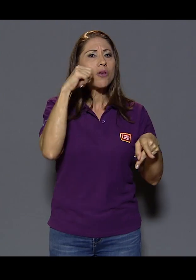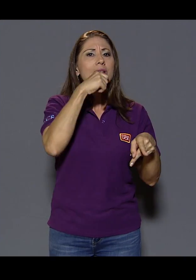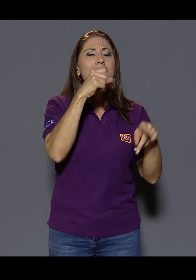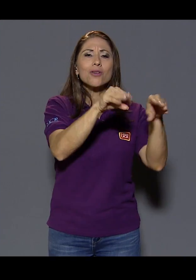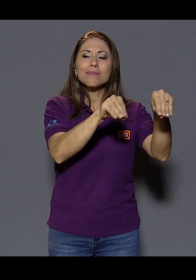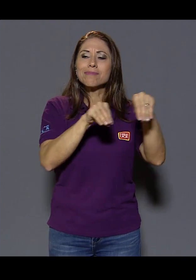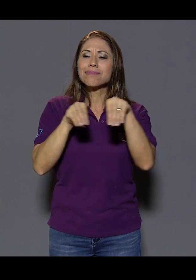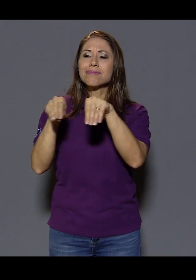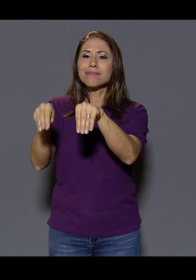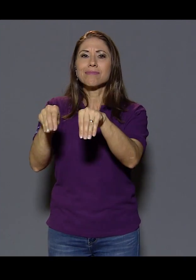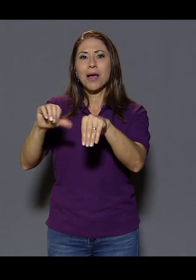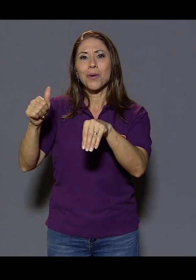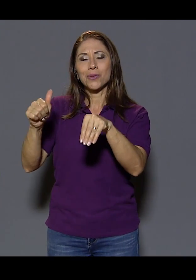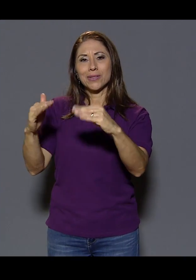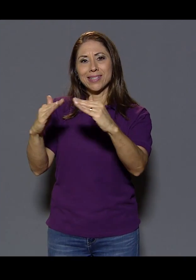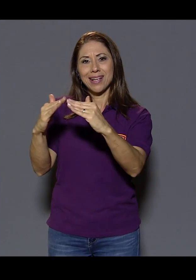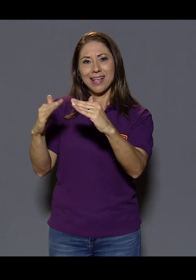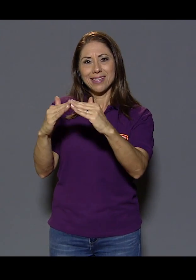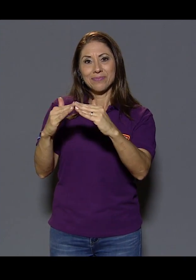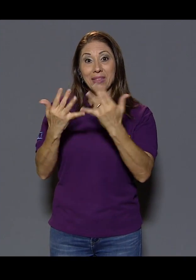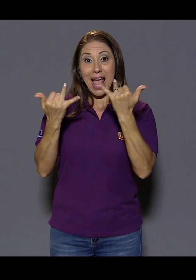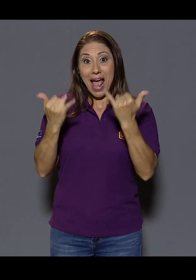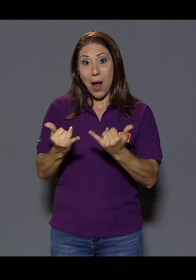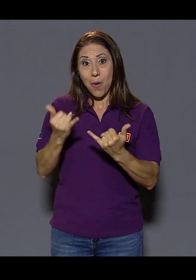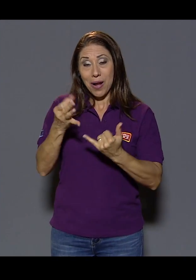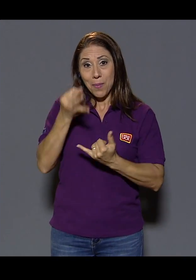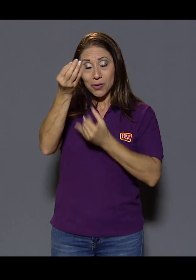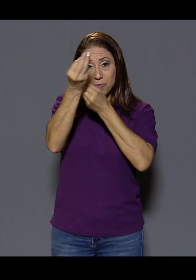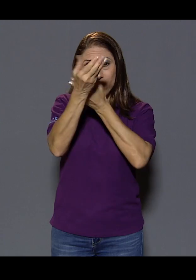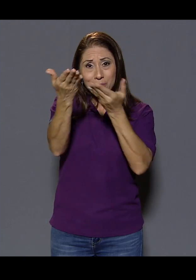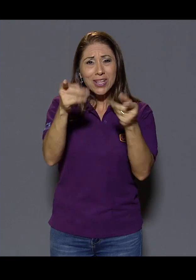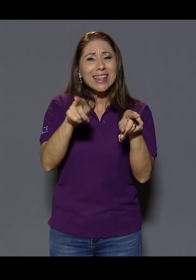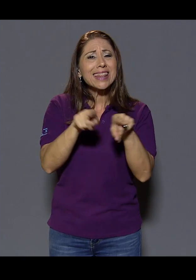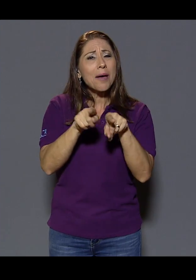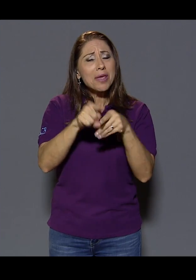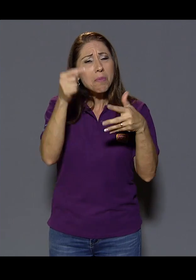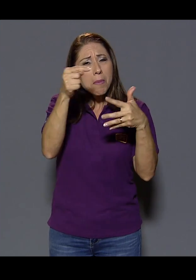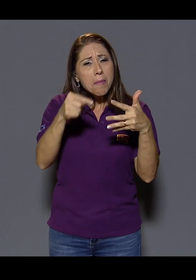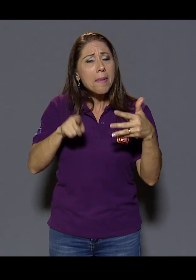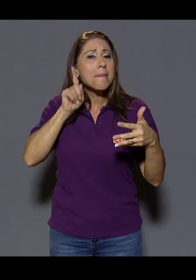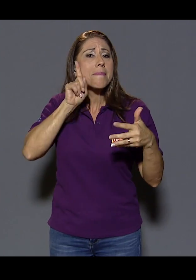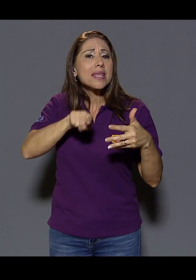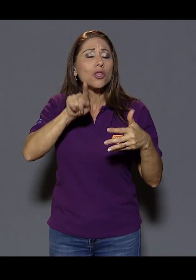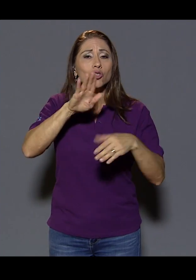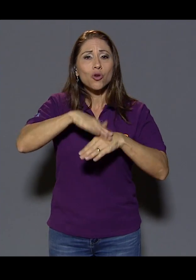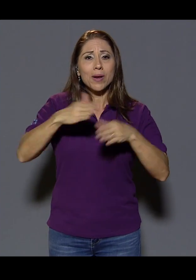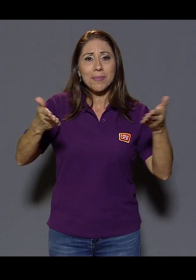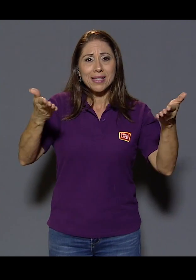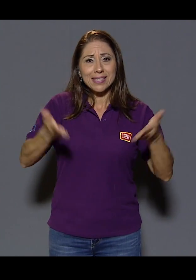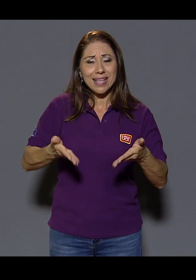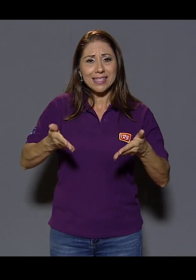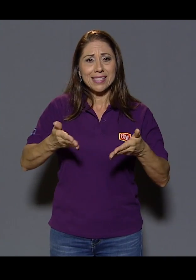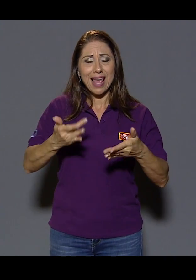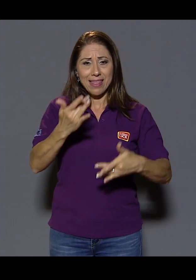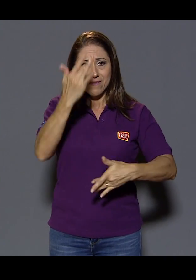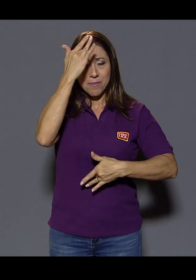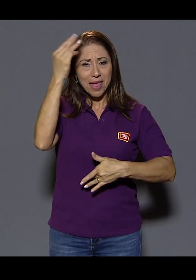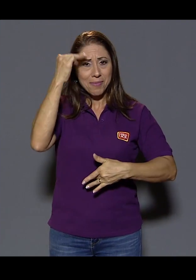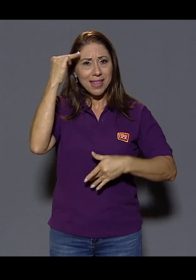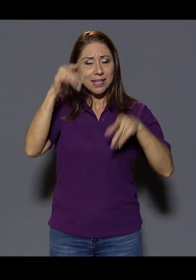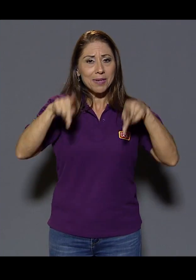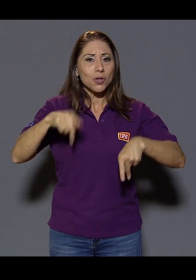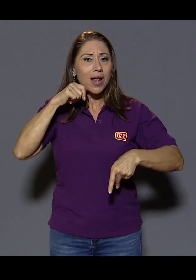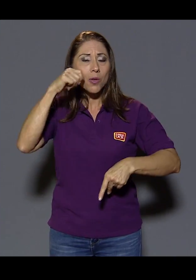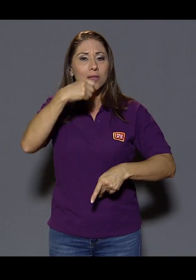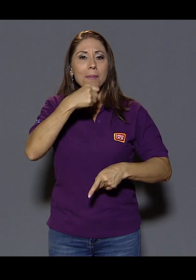se reubicaron a alrededor de 109 personas adultas mayores. En la siguiente información también rompemos muchos mitos